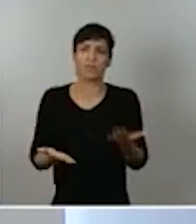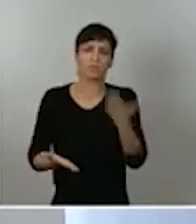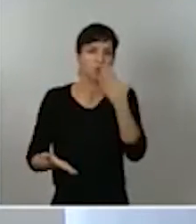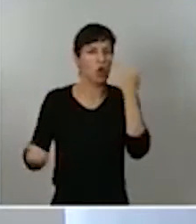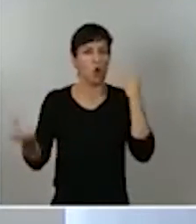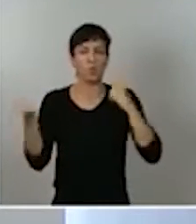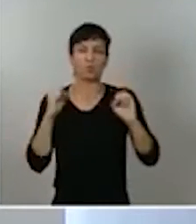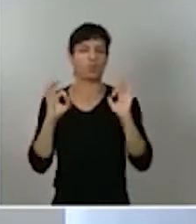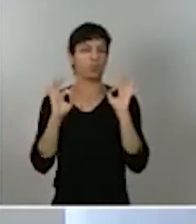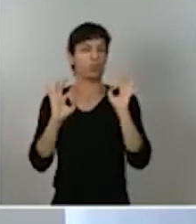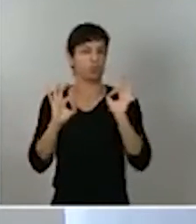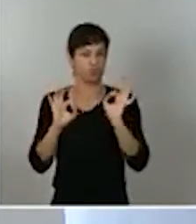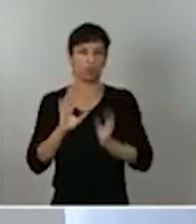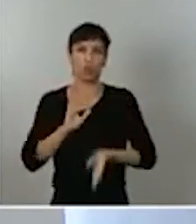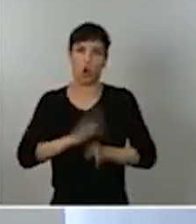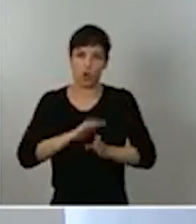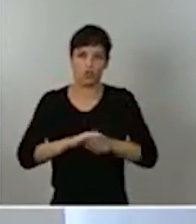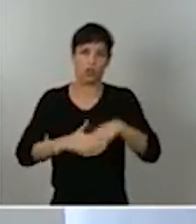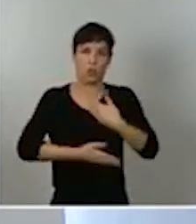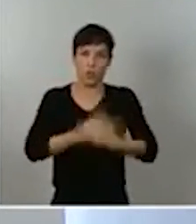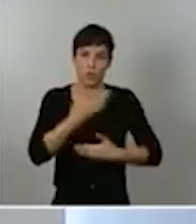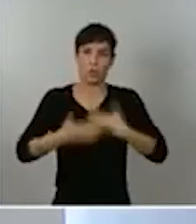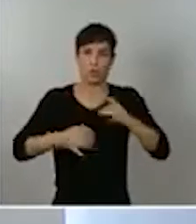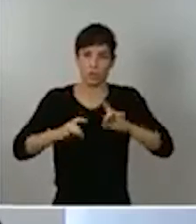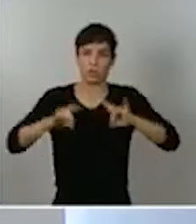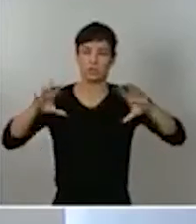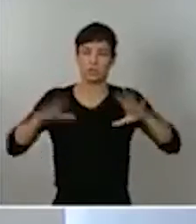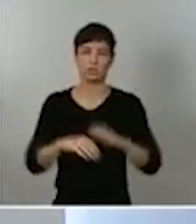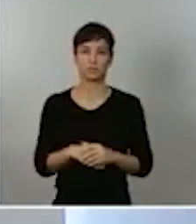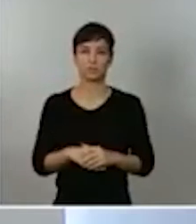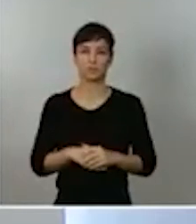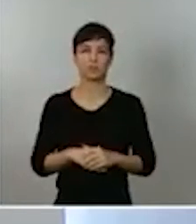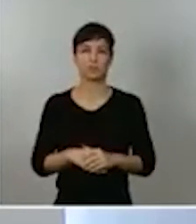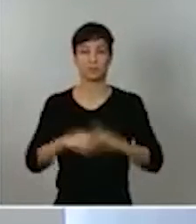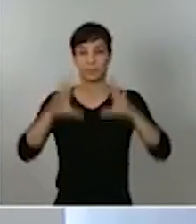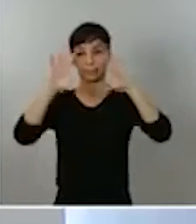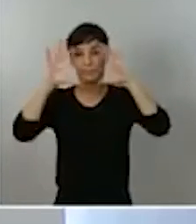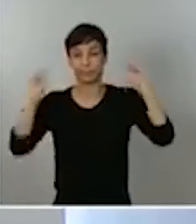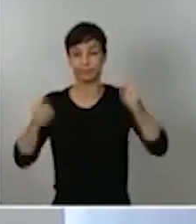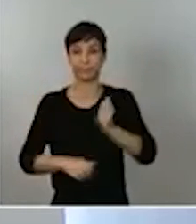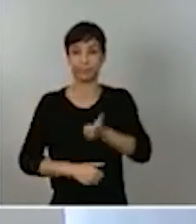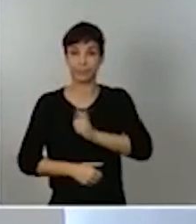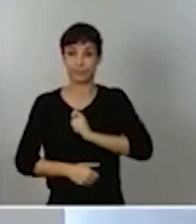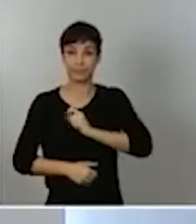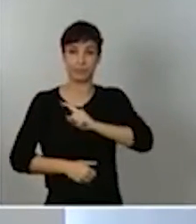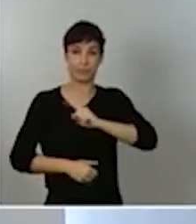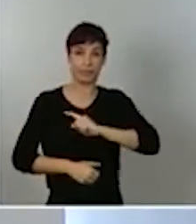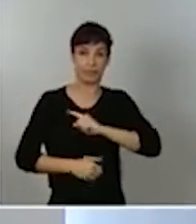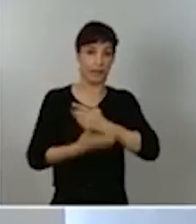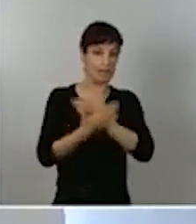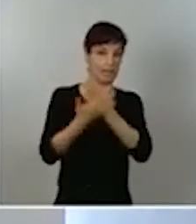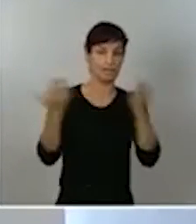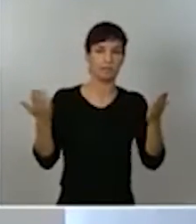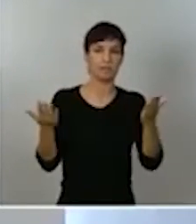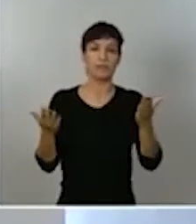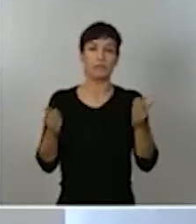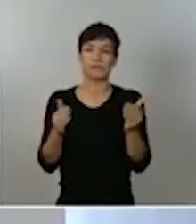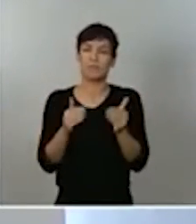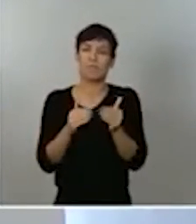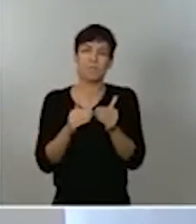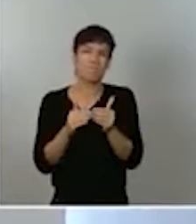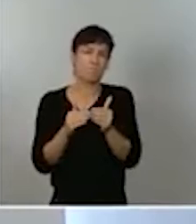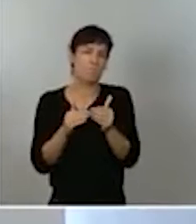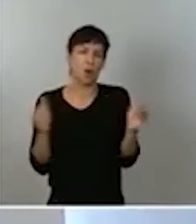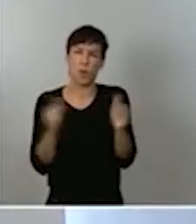todavía afrontando. Las fuerzas y cuerpos de seguridad del Estado velan desde el primer momento, desde el